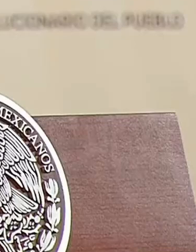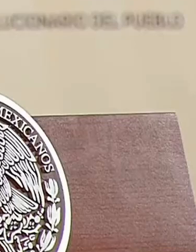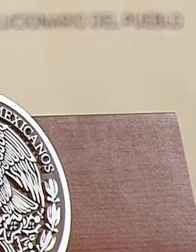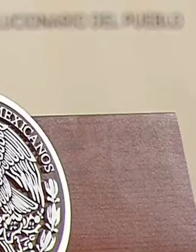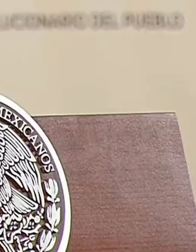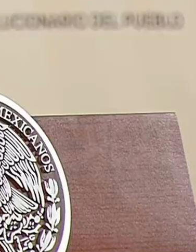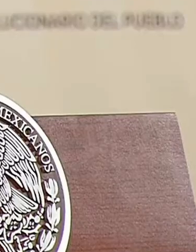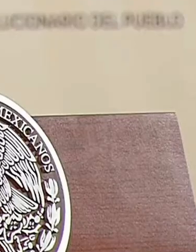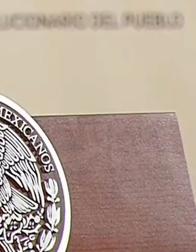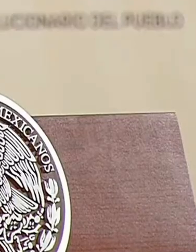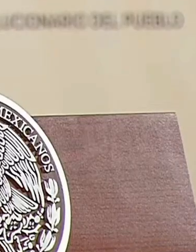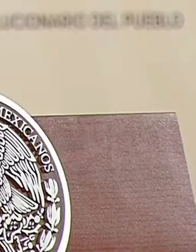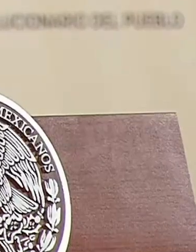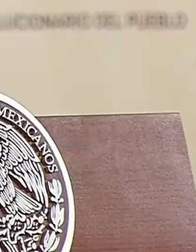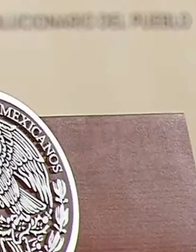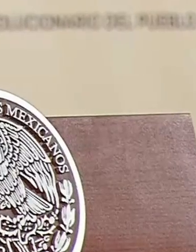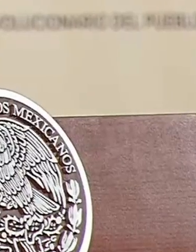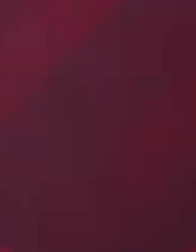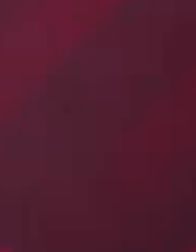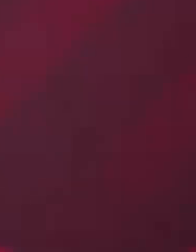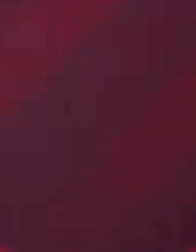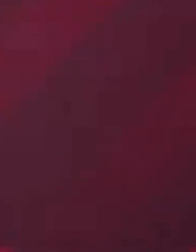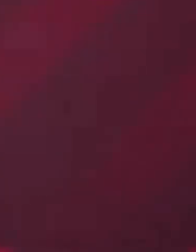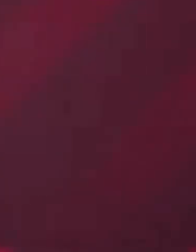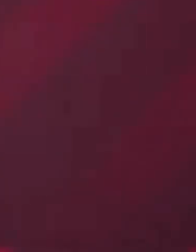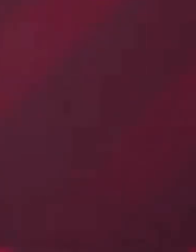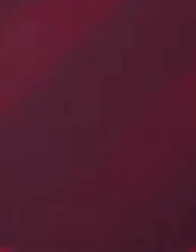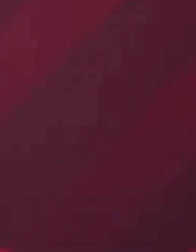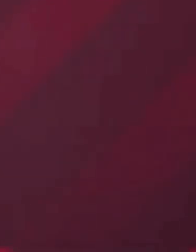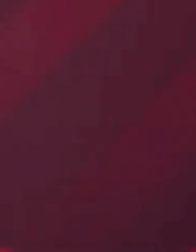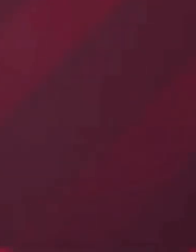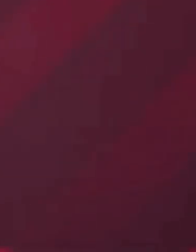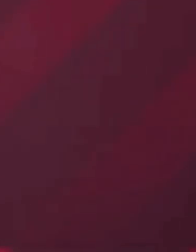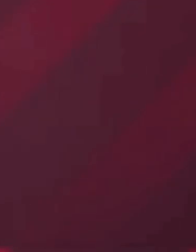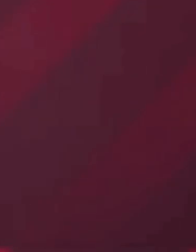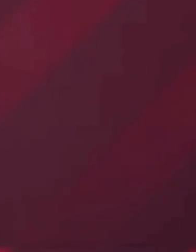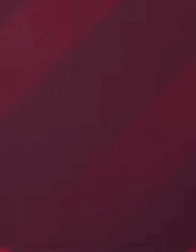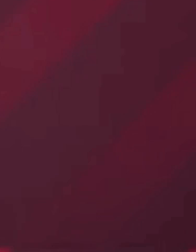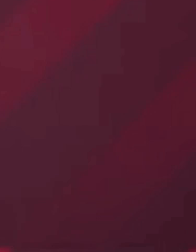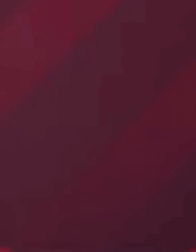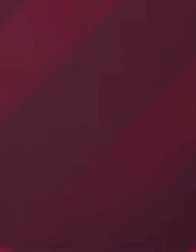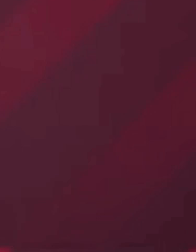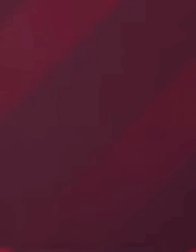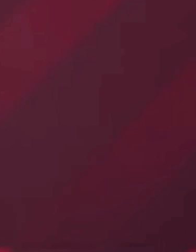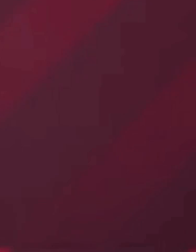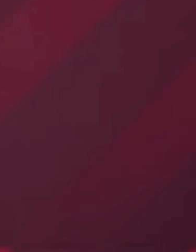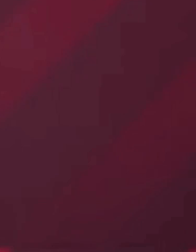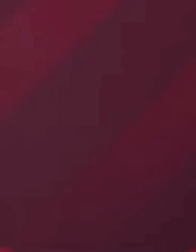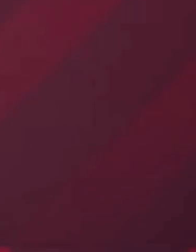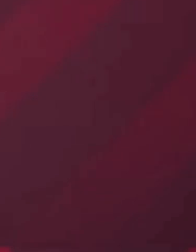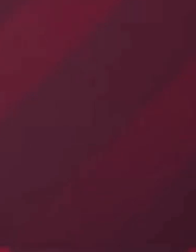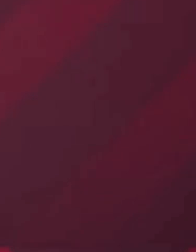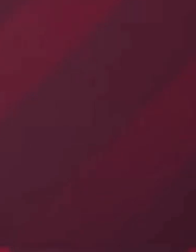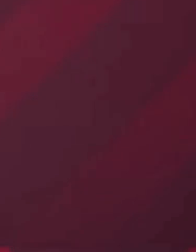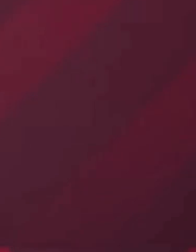y en el gobierno federal no hay ningún problema para que se tenga esa inversión. Y